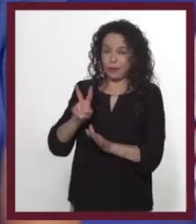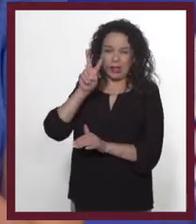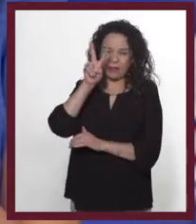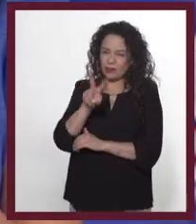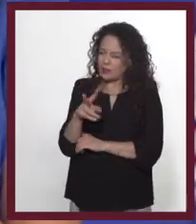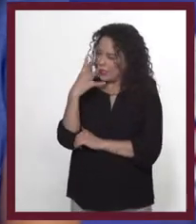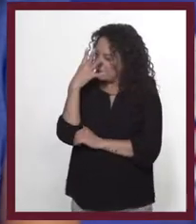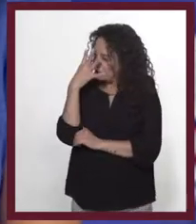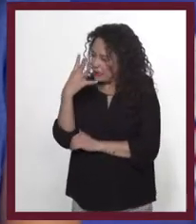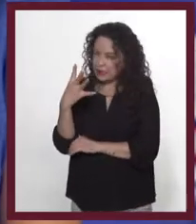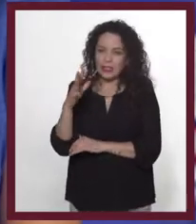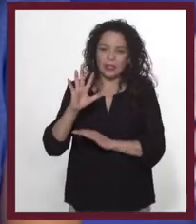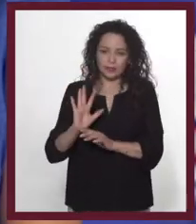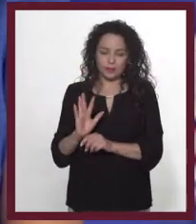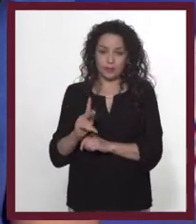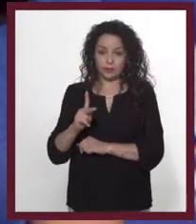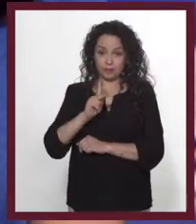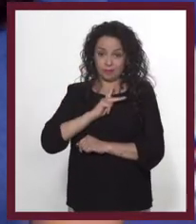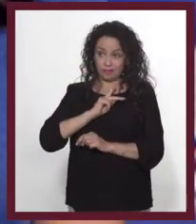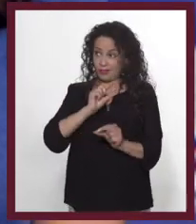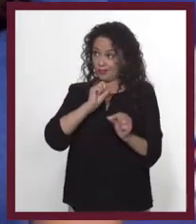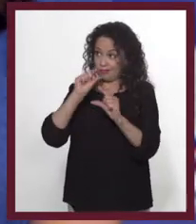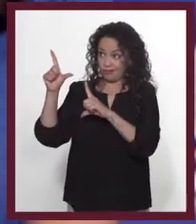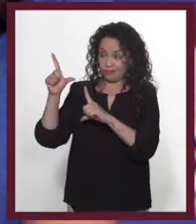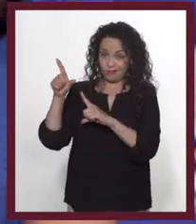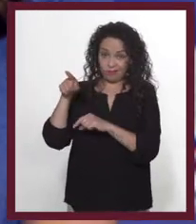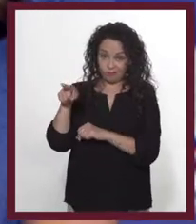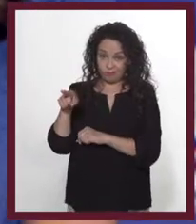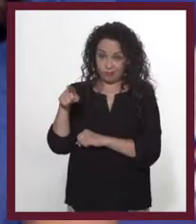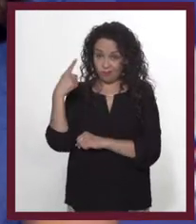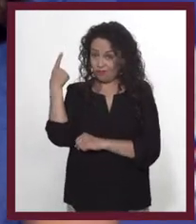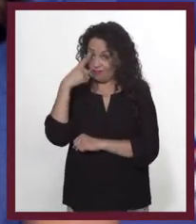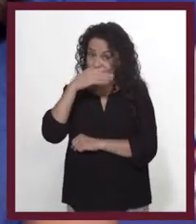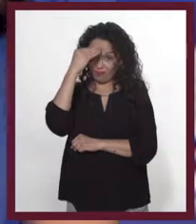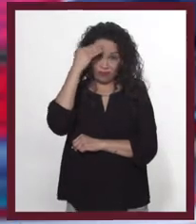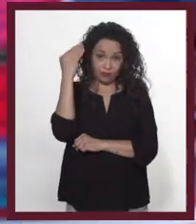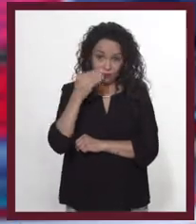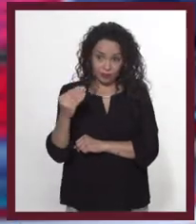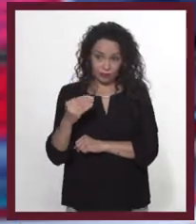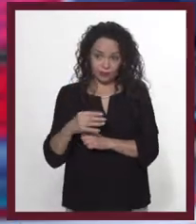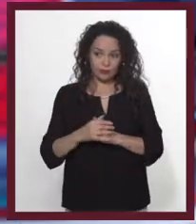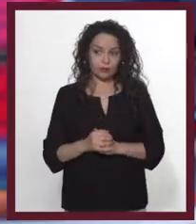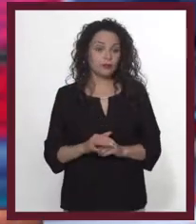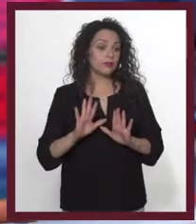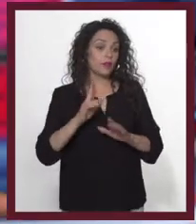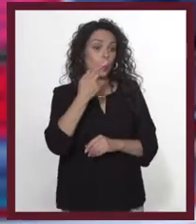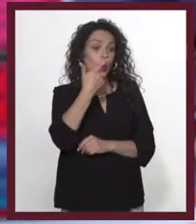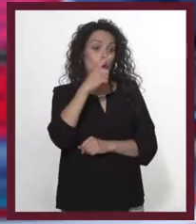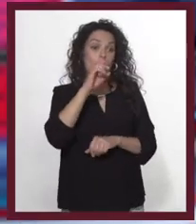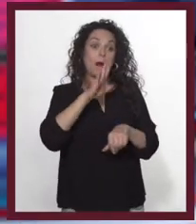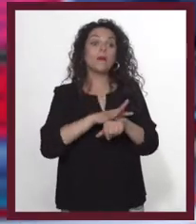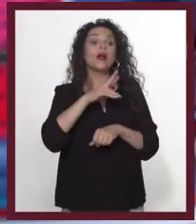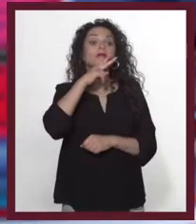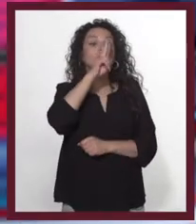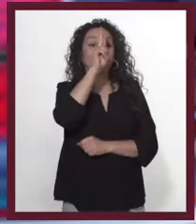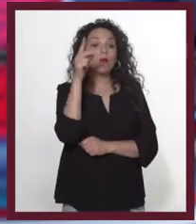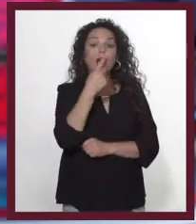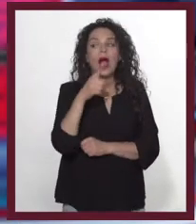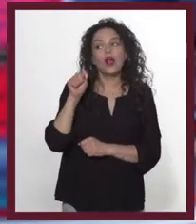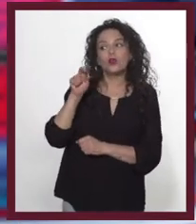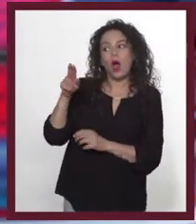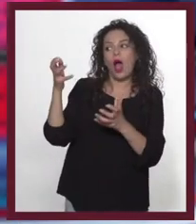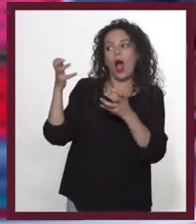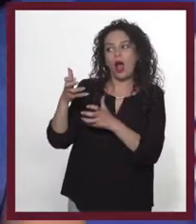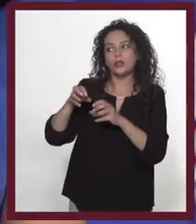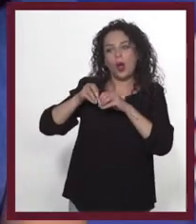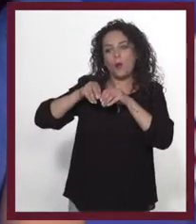Comencemos siendo sinceros. ¿Mi anuncio es una porquería? Digamos que Hugo pinta mejor de lo que tú haces